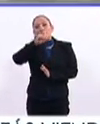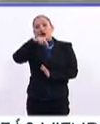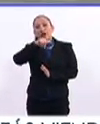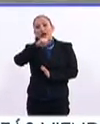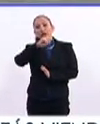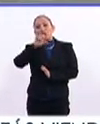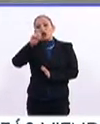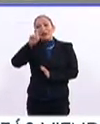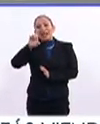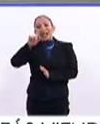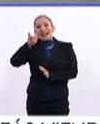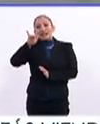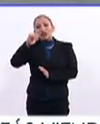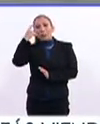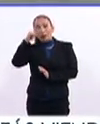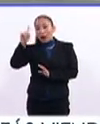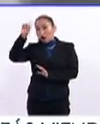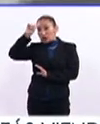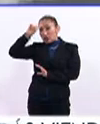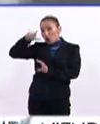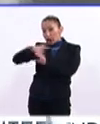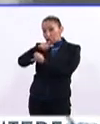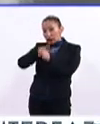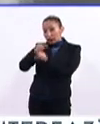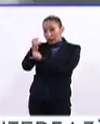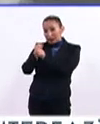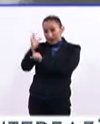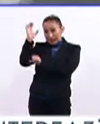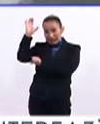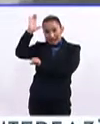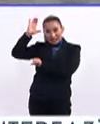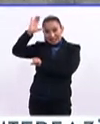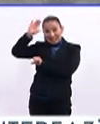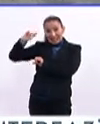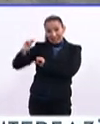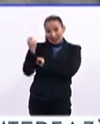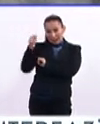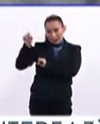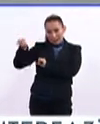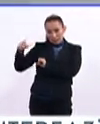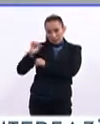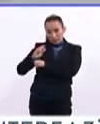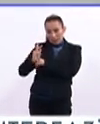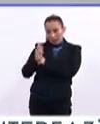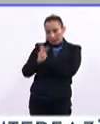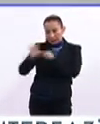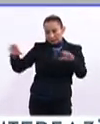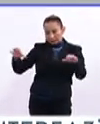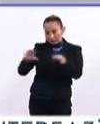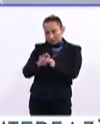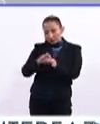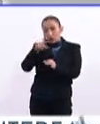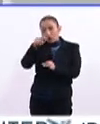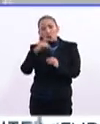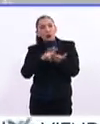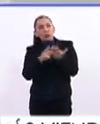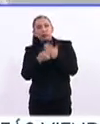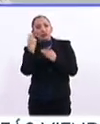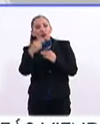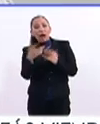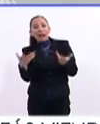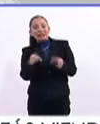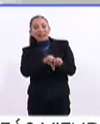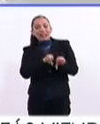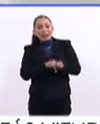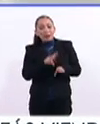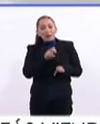que trabajan de la mano con el Consejo Nacional de Investigaciones Científicas y Técnicas de ese país. Uno de sus proyectos más innovadores lo lleva a